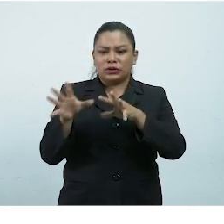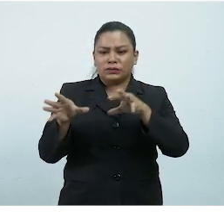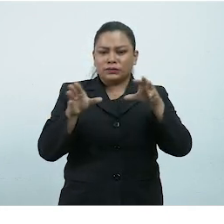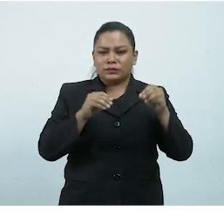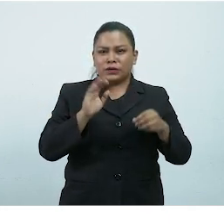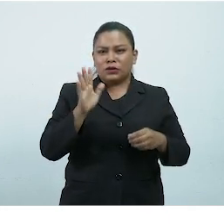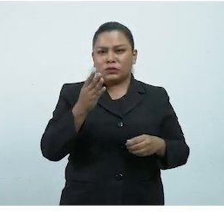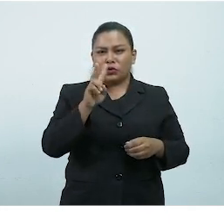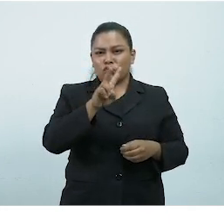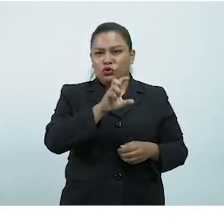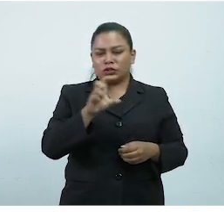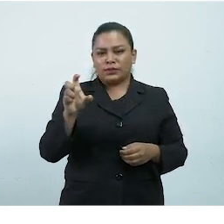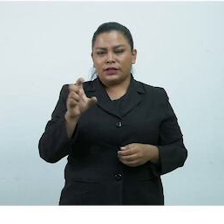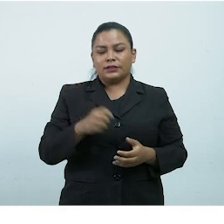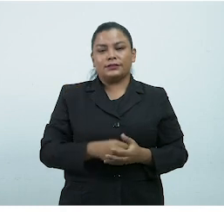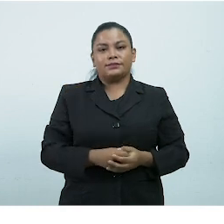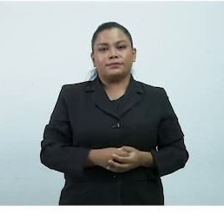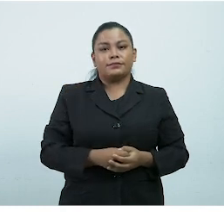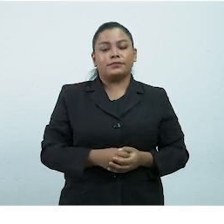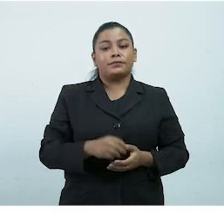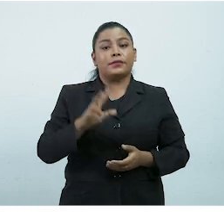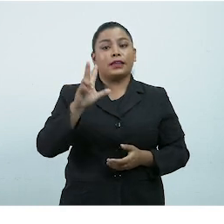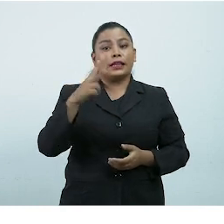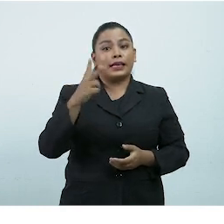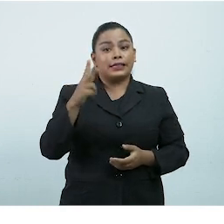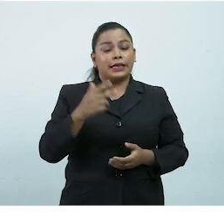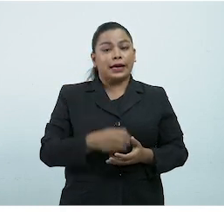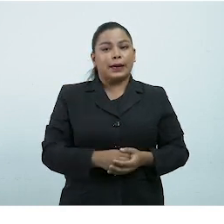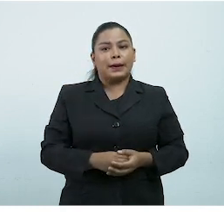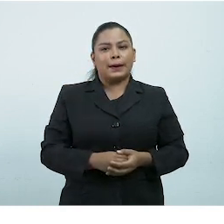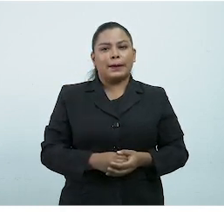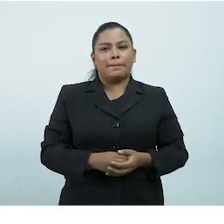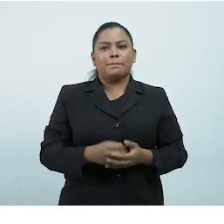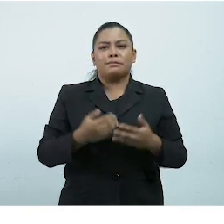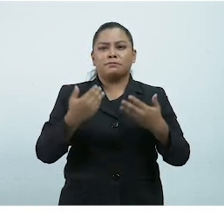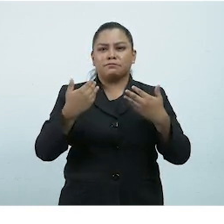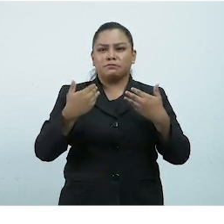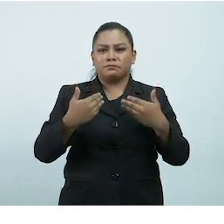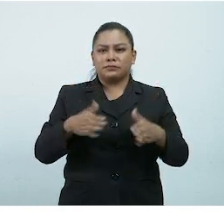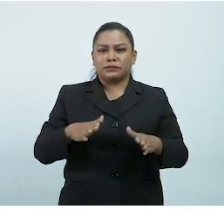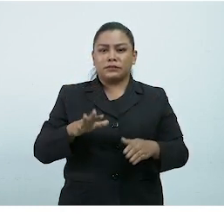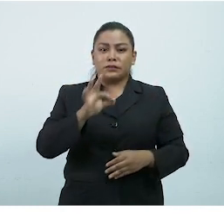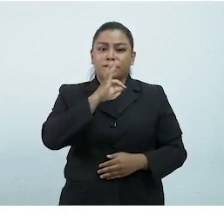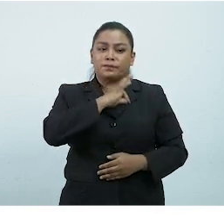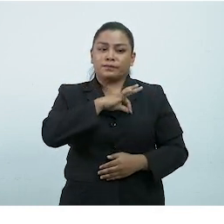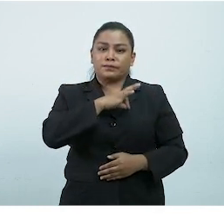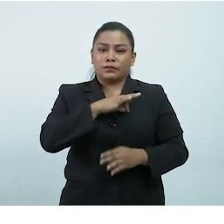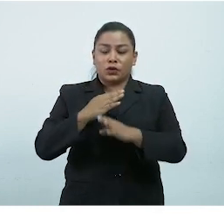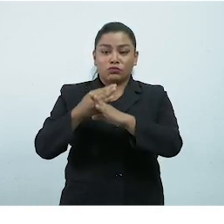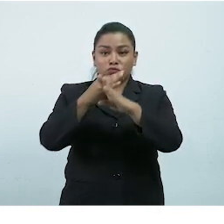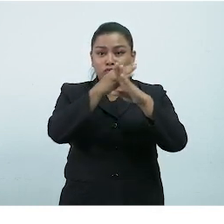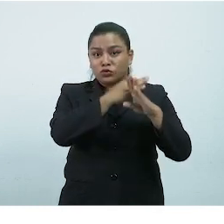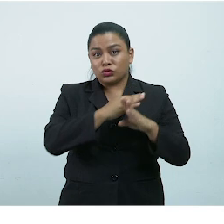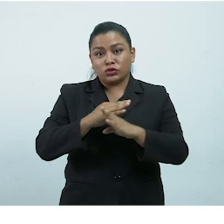lapso de dos semanas La tercera etapa concreta la dimensión de bienestar y protección al destinar